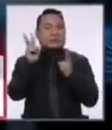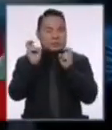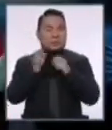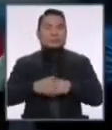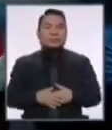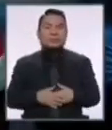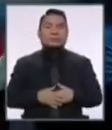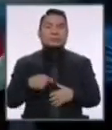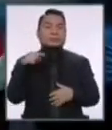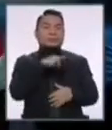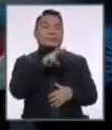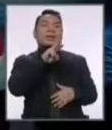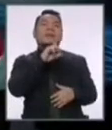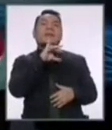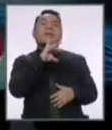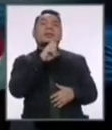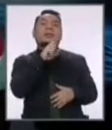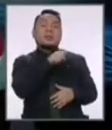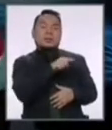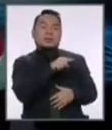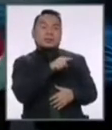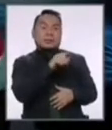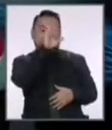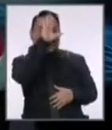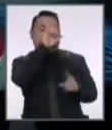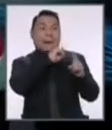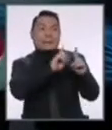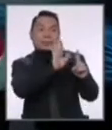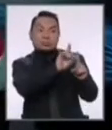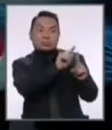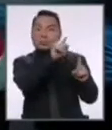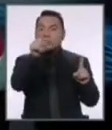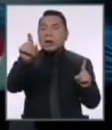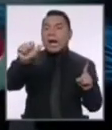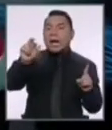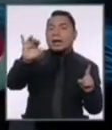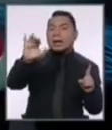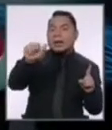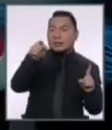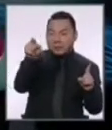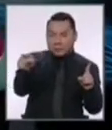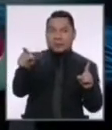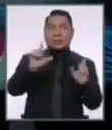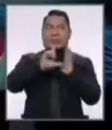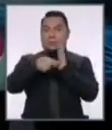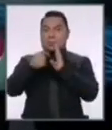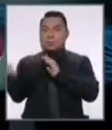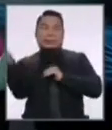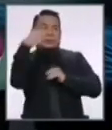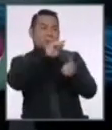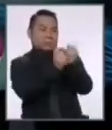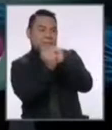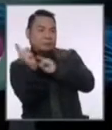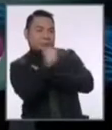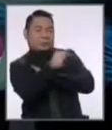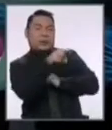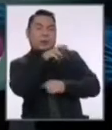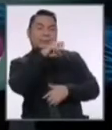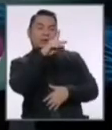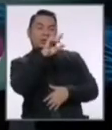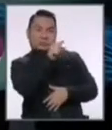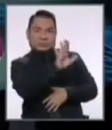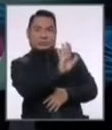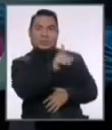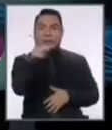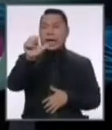señora Verónica ha levantado la mano, pero le tocaría al señor Arana, y después le vamos en alusión a darle también la palabra a la señora Mendoza.